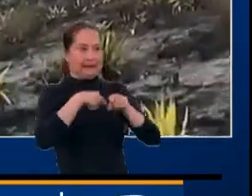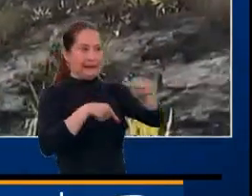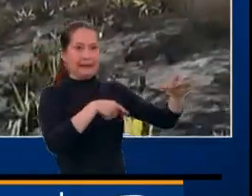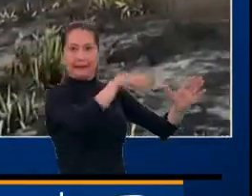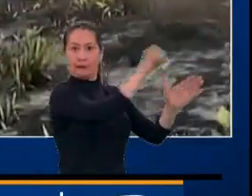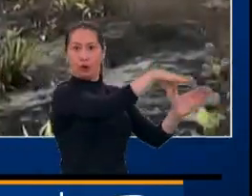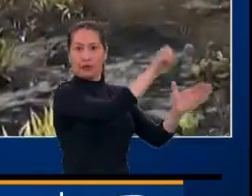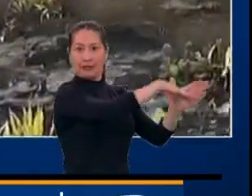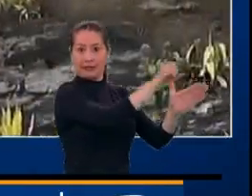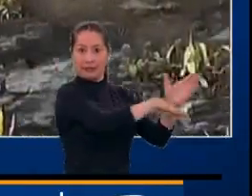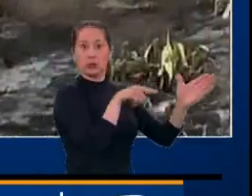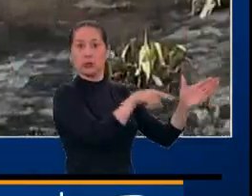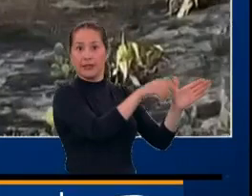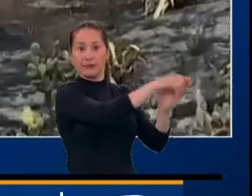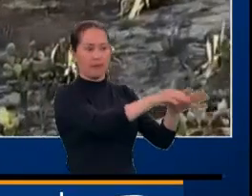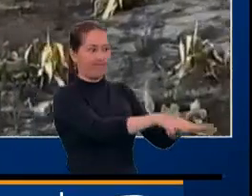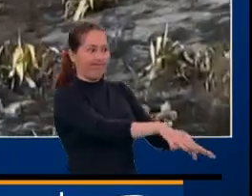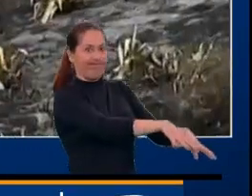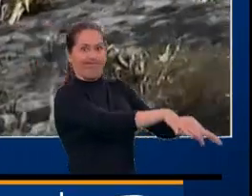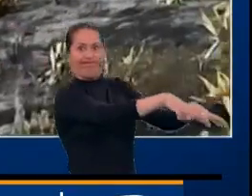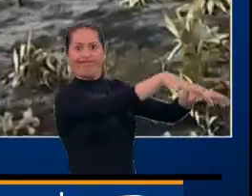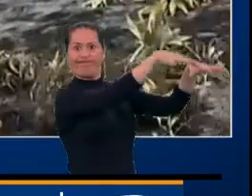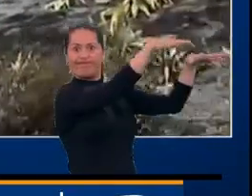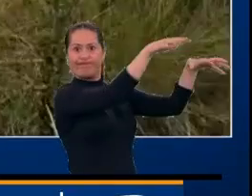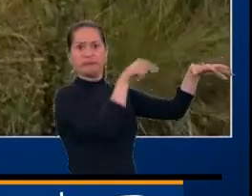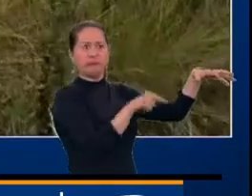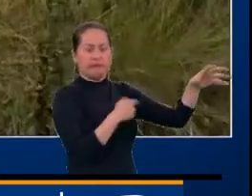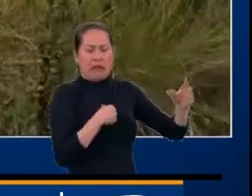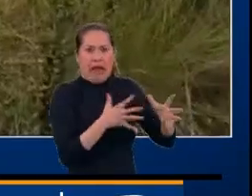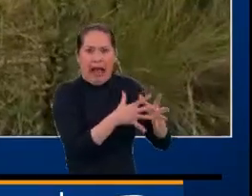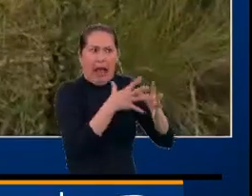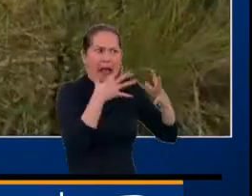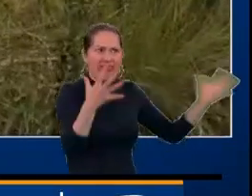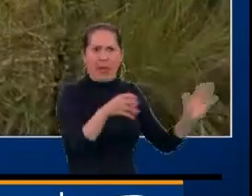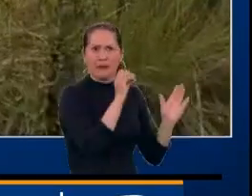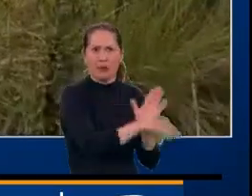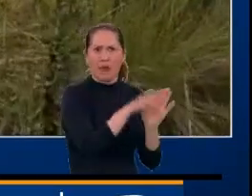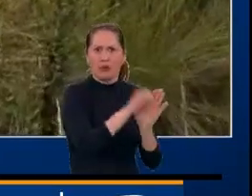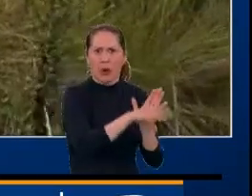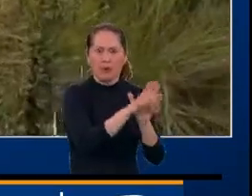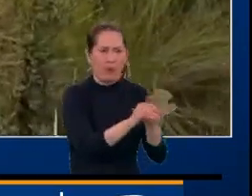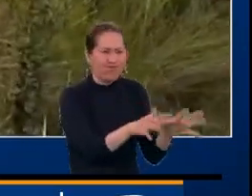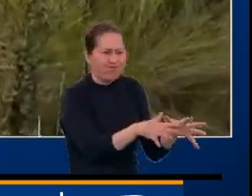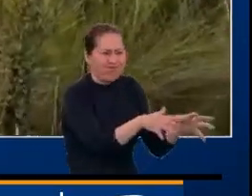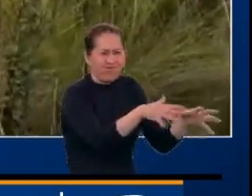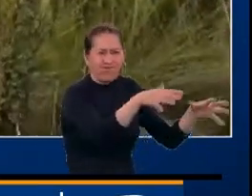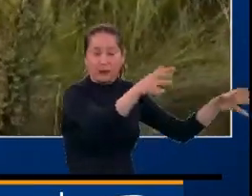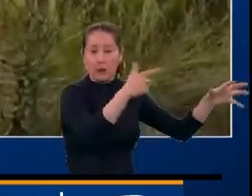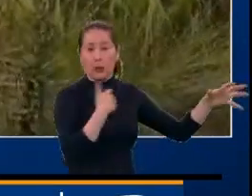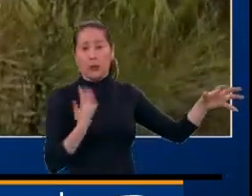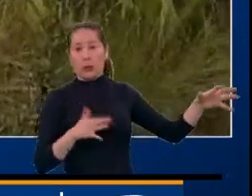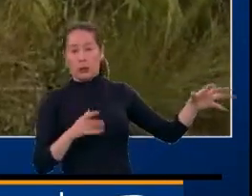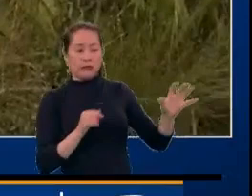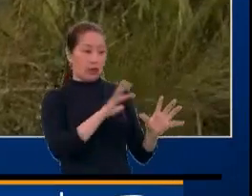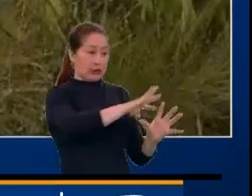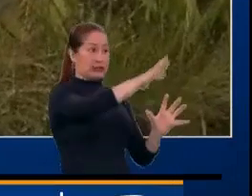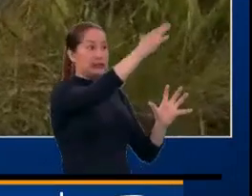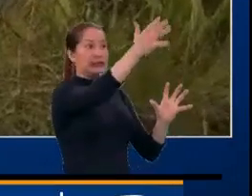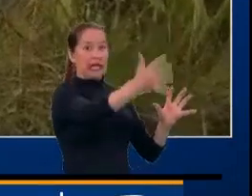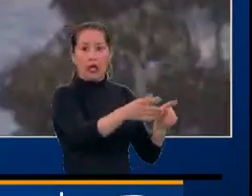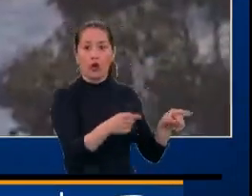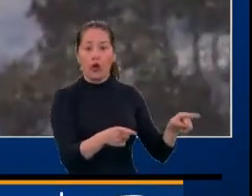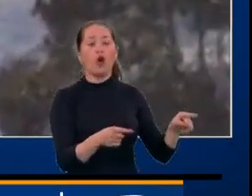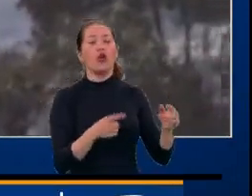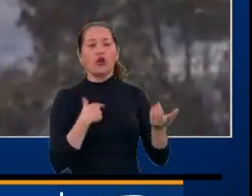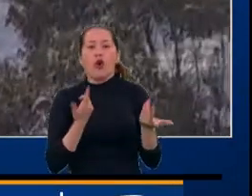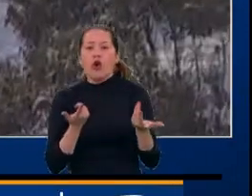botadero. Este es el botadero tal vez más grande que tiene el país. Estamos hablando de una zona estratégica, el Cerro Gordo, que conecta no solo al